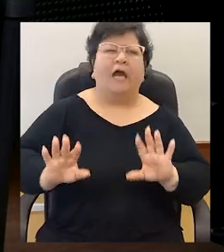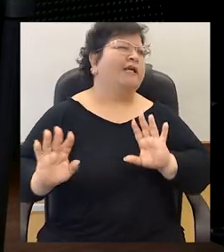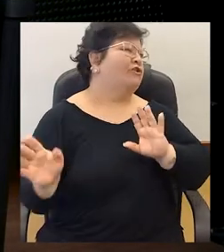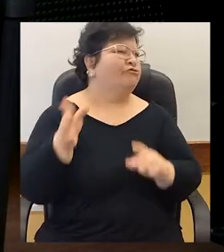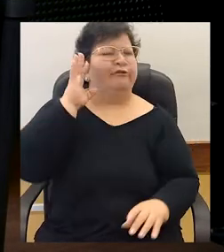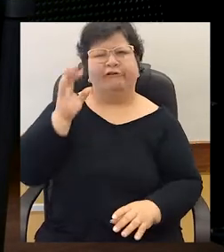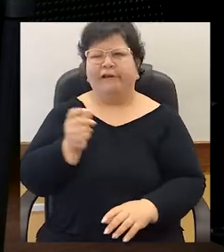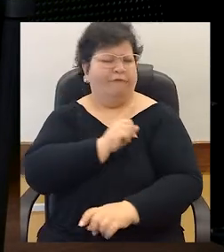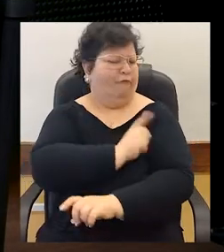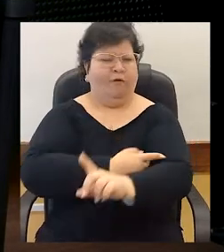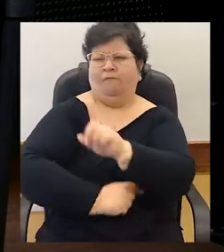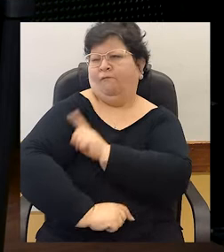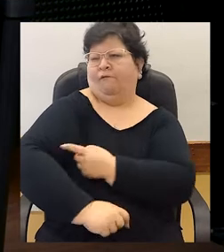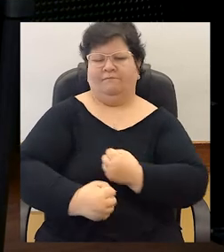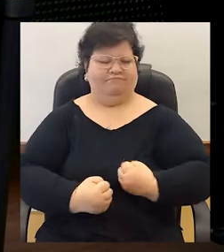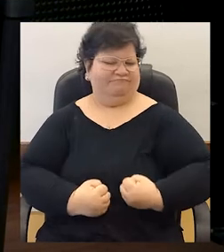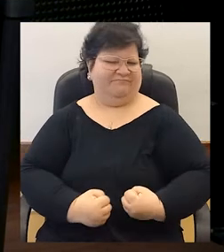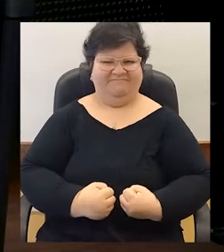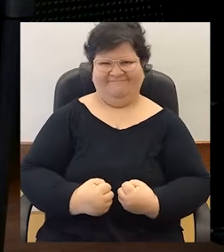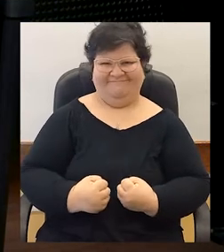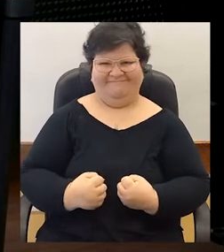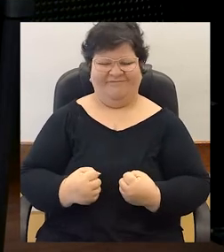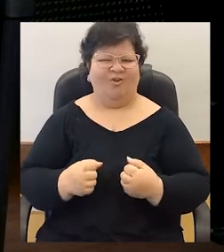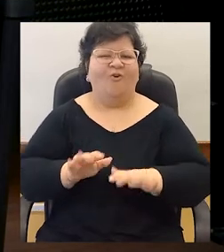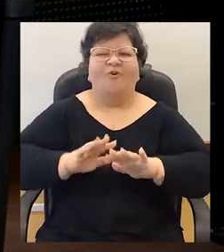toman riesgos, es algo que pensamos todos.